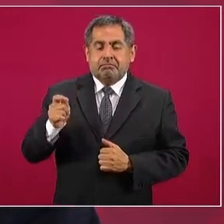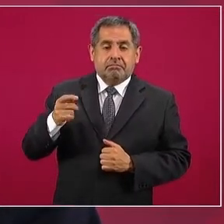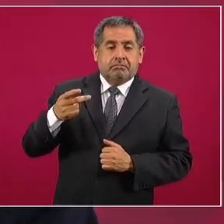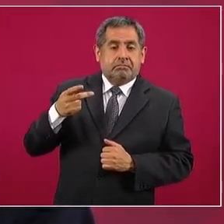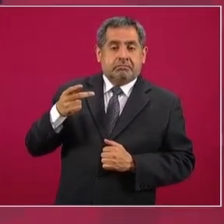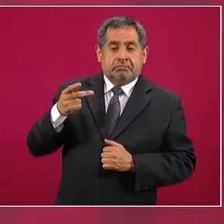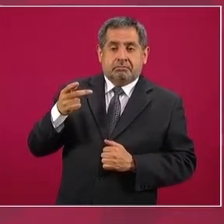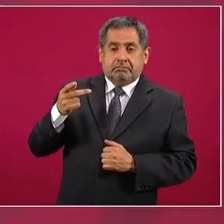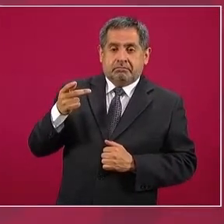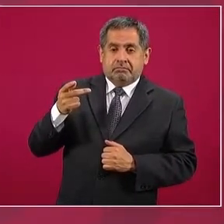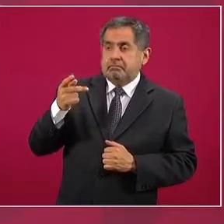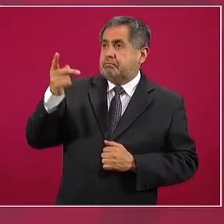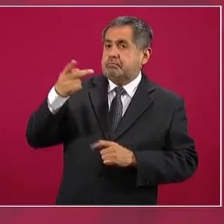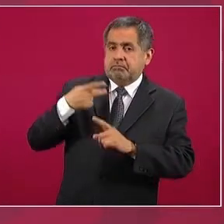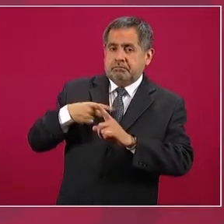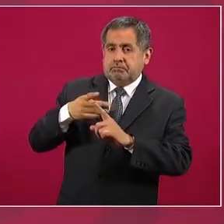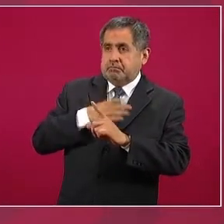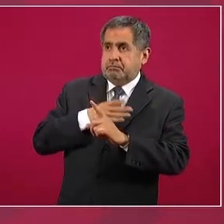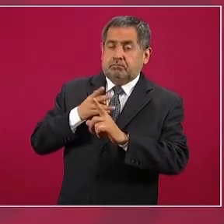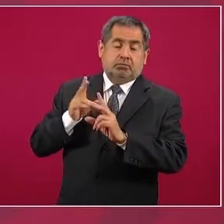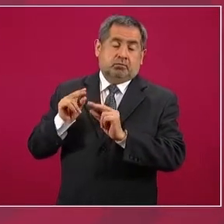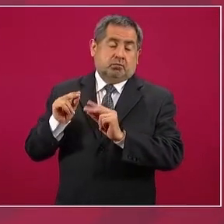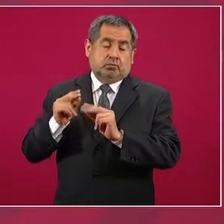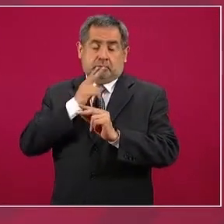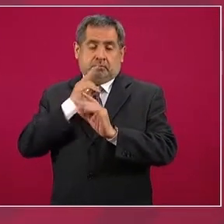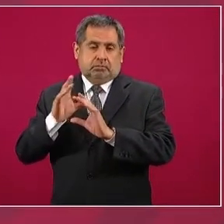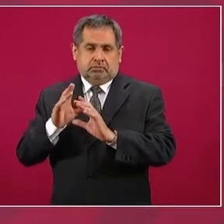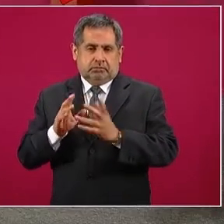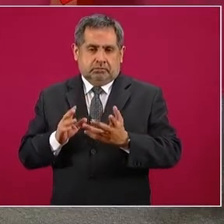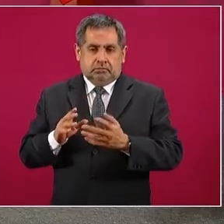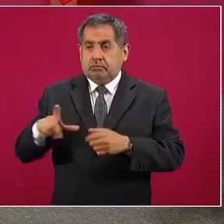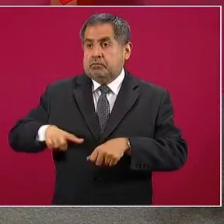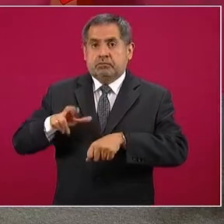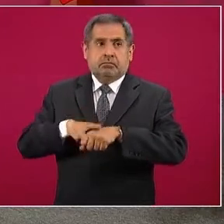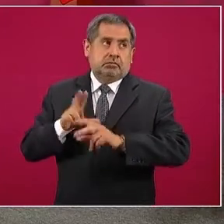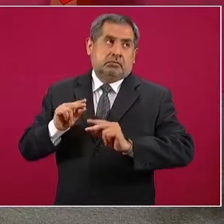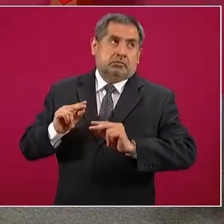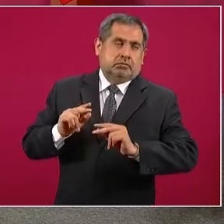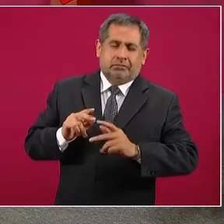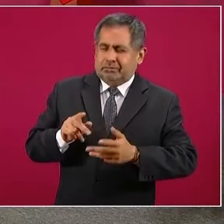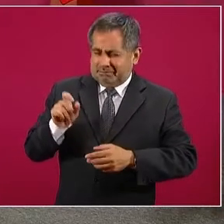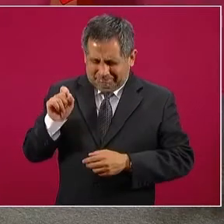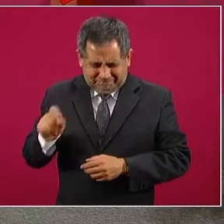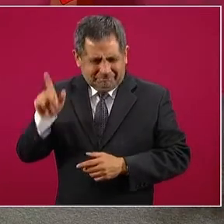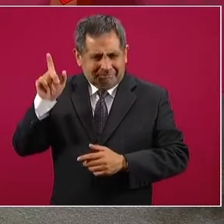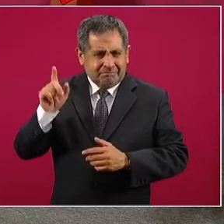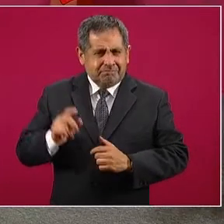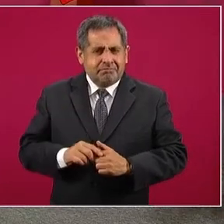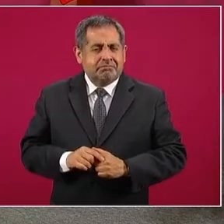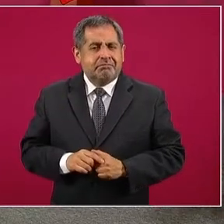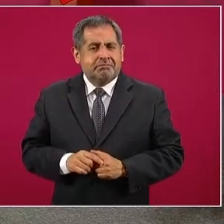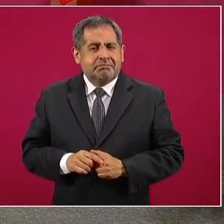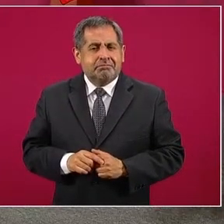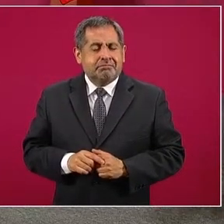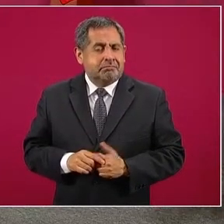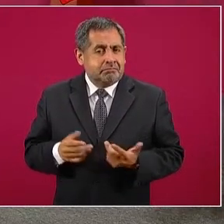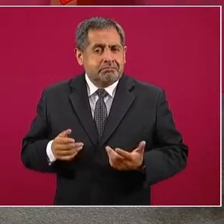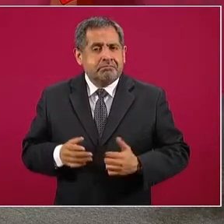como el presidente, como el gobernador, son